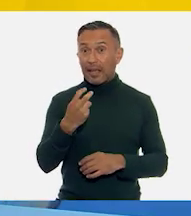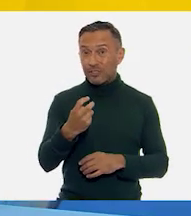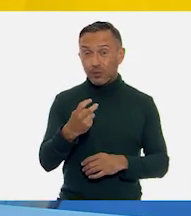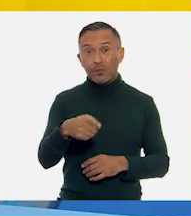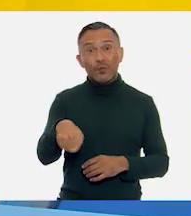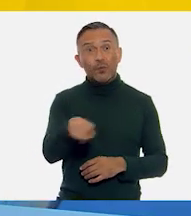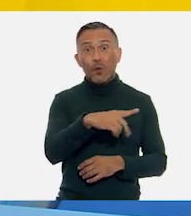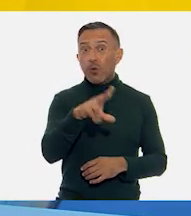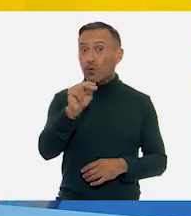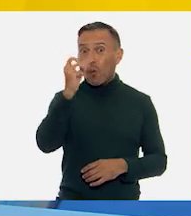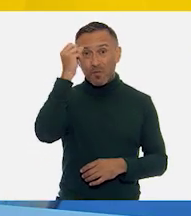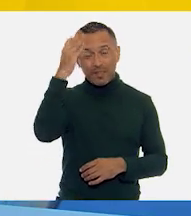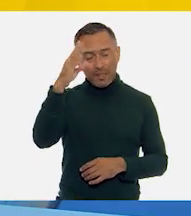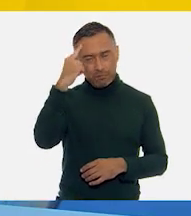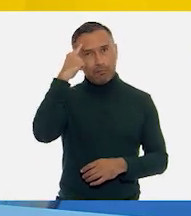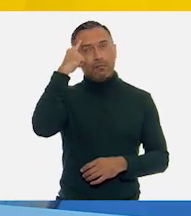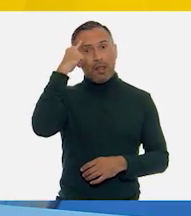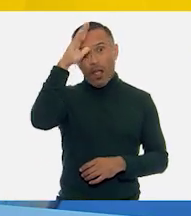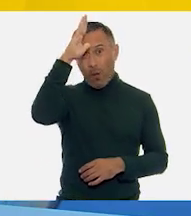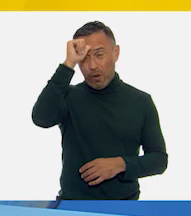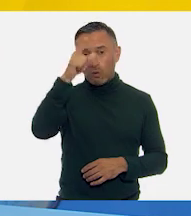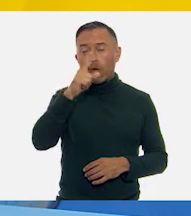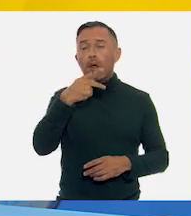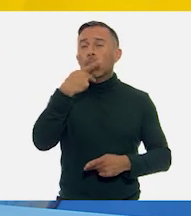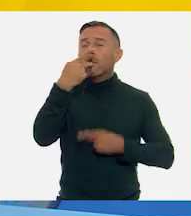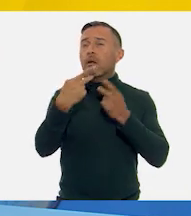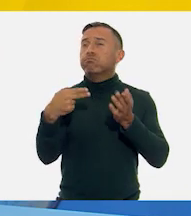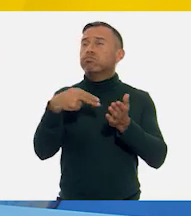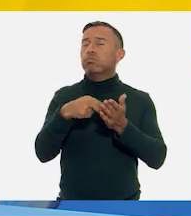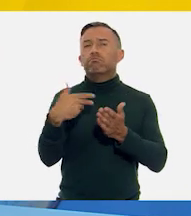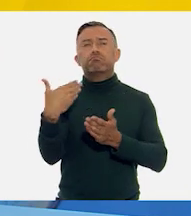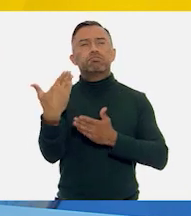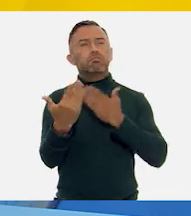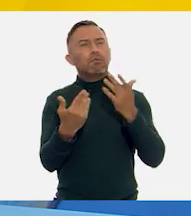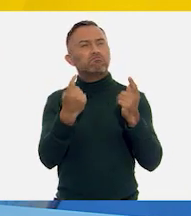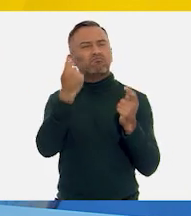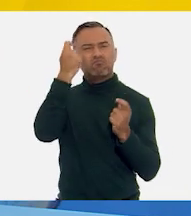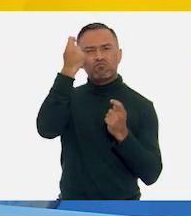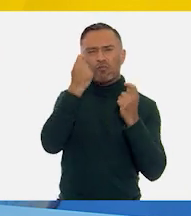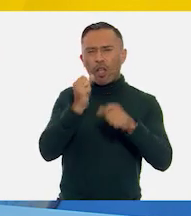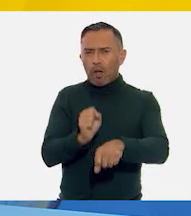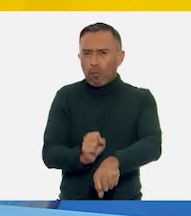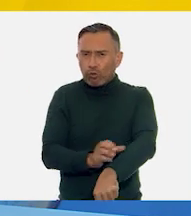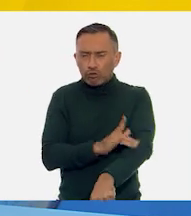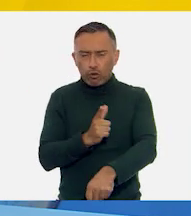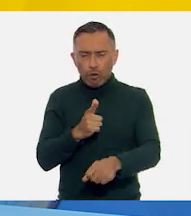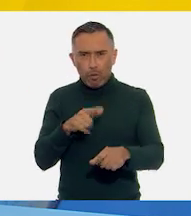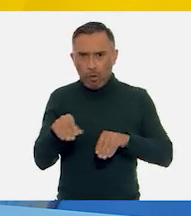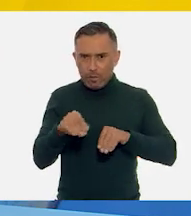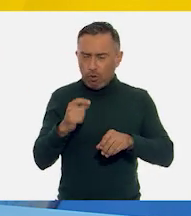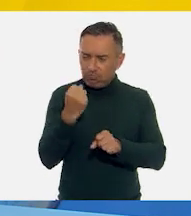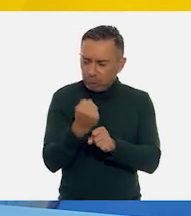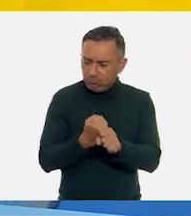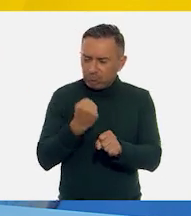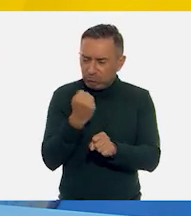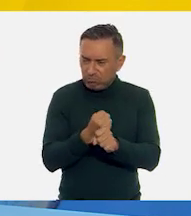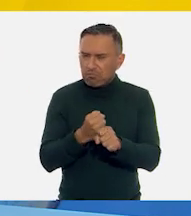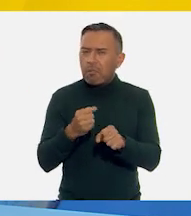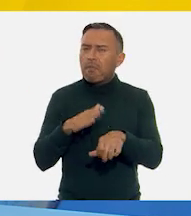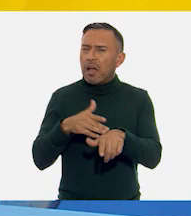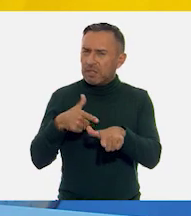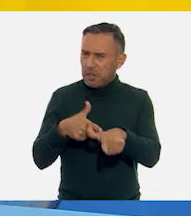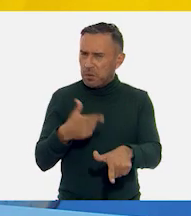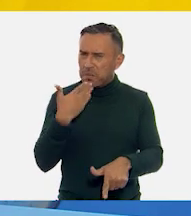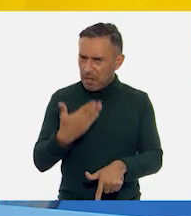ponerle emoción y sentimiento a su recitación. Y continúen practicando los movimientos. Van muy bien. Y yo sé que lo harán mucho mejor.